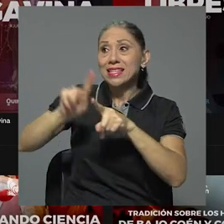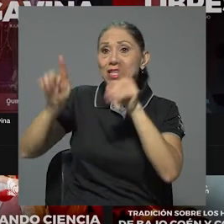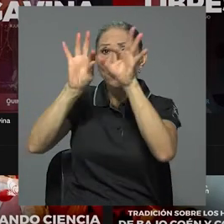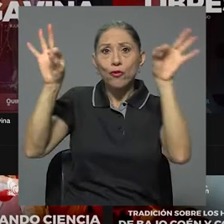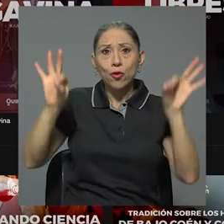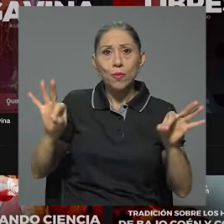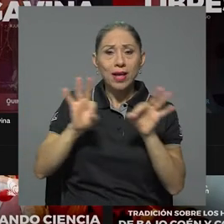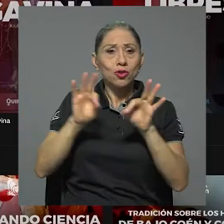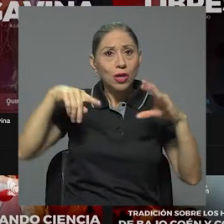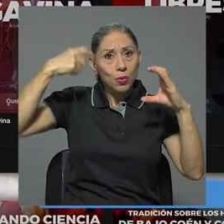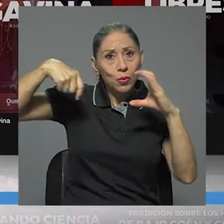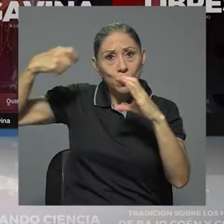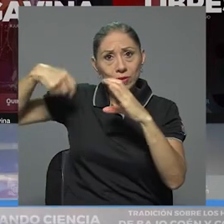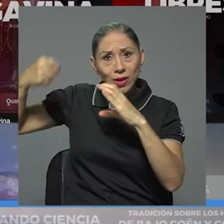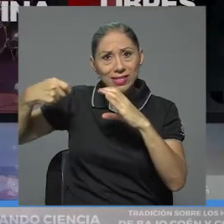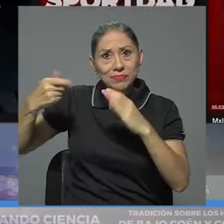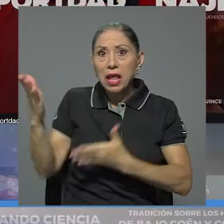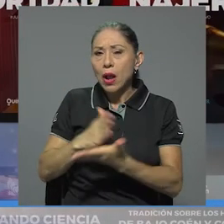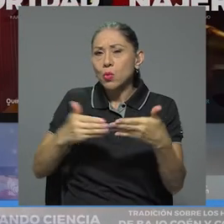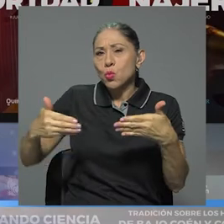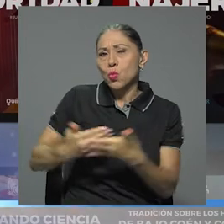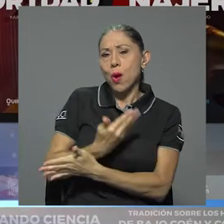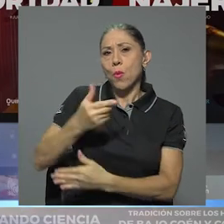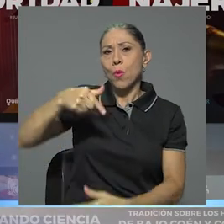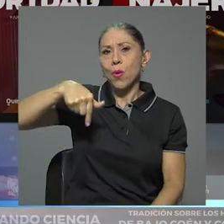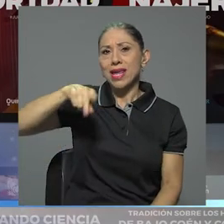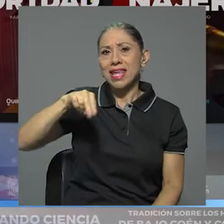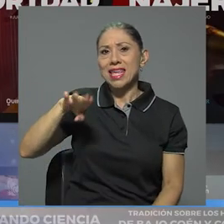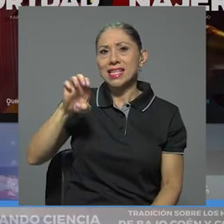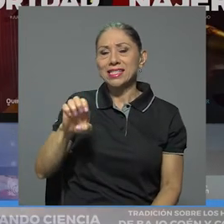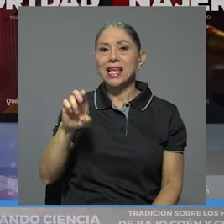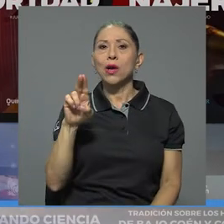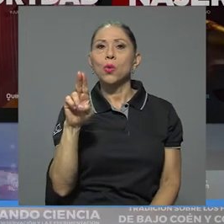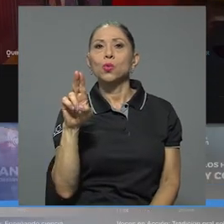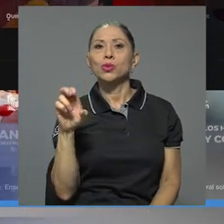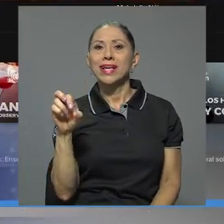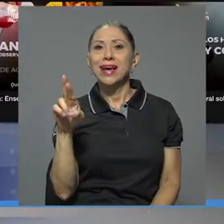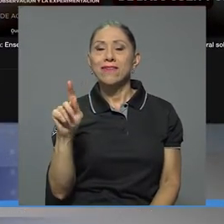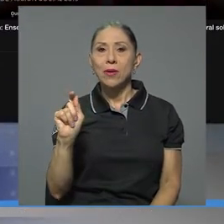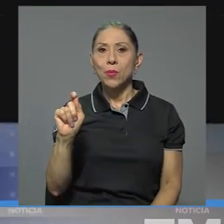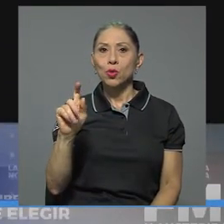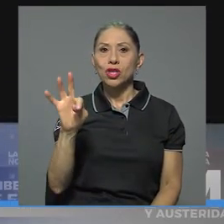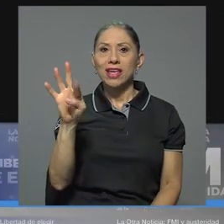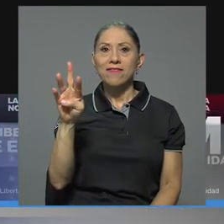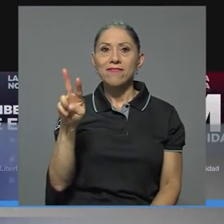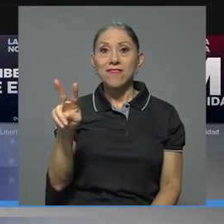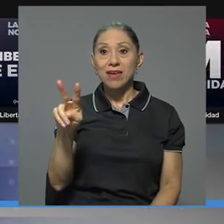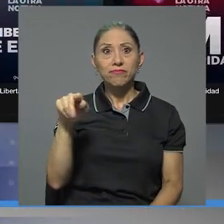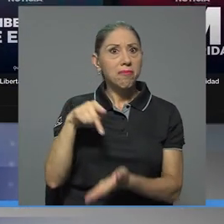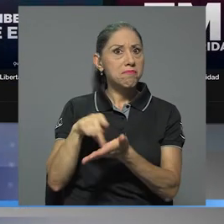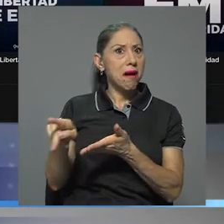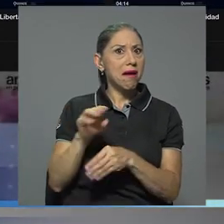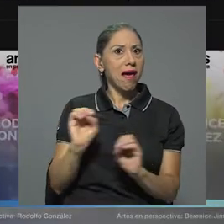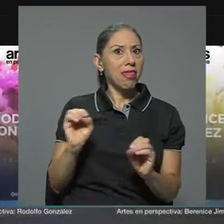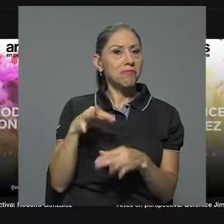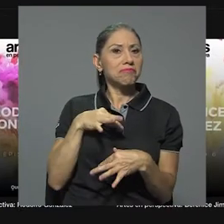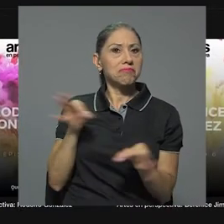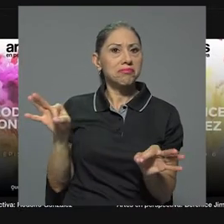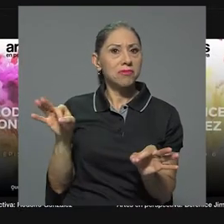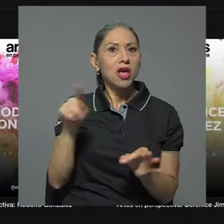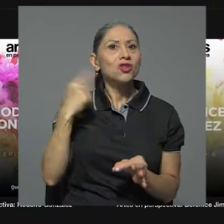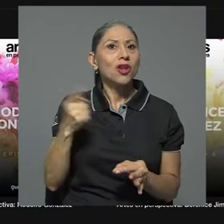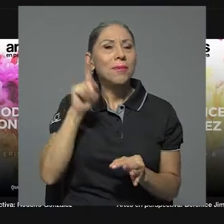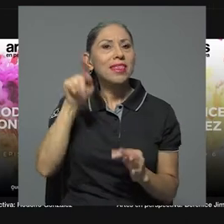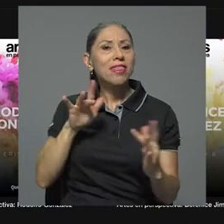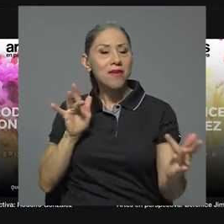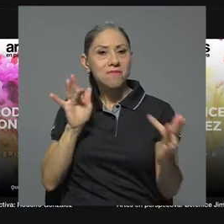audiovisuales. Una de las grandes novedades de 15ucr.tv es que es gratuito. Para usarlo, solo debe ingresar